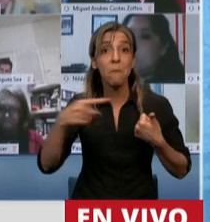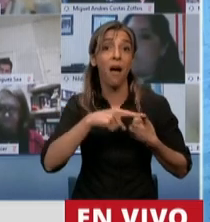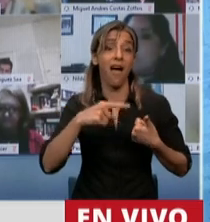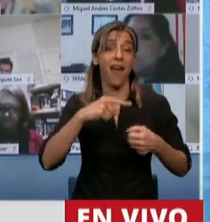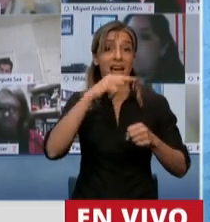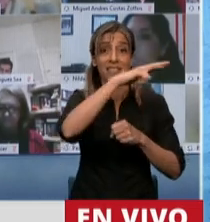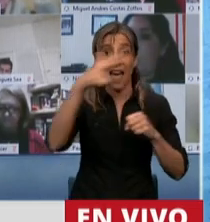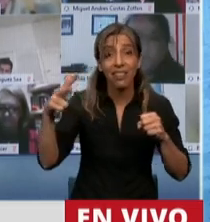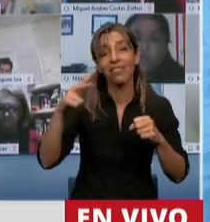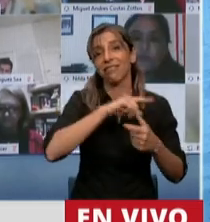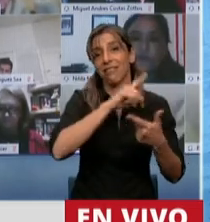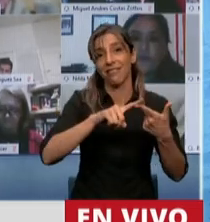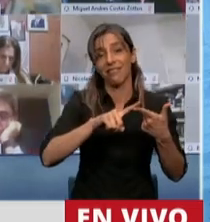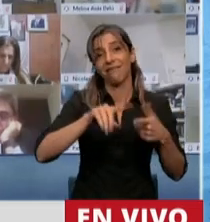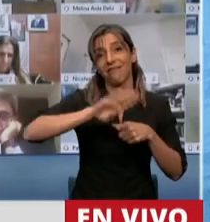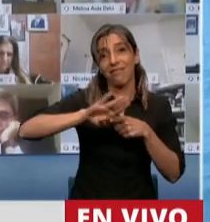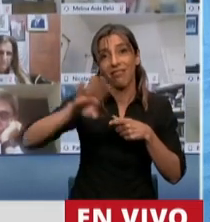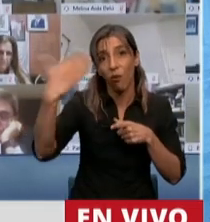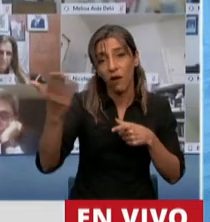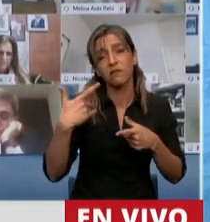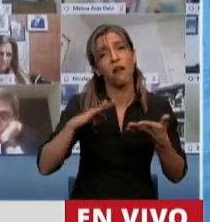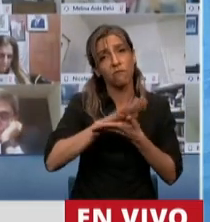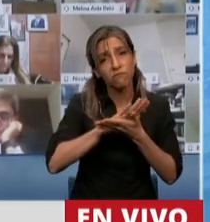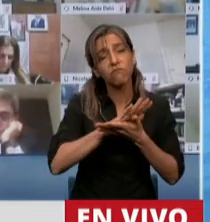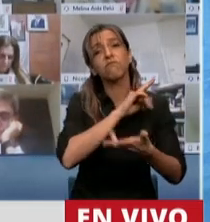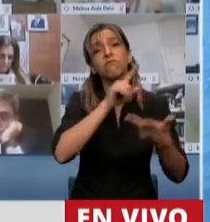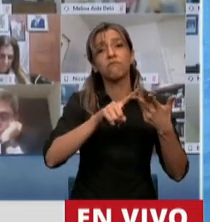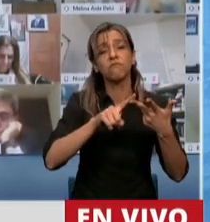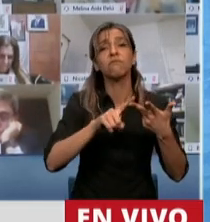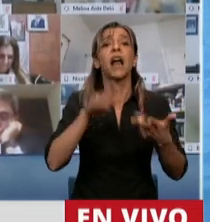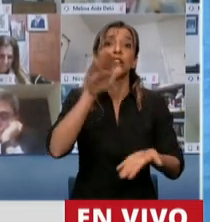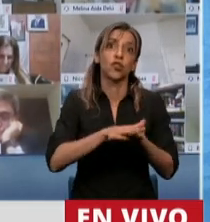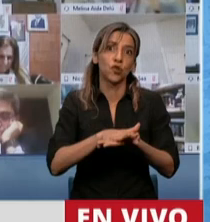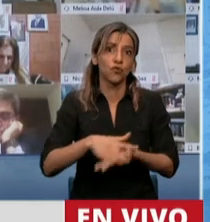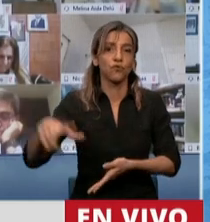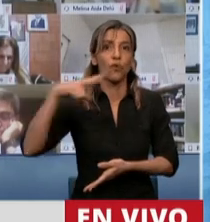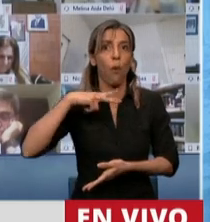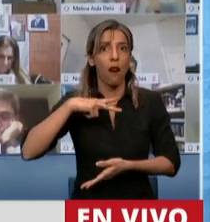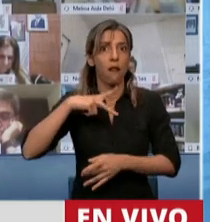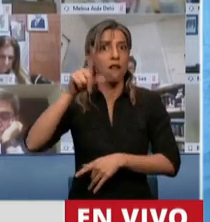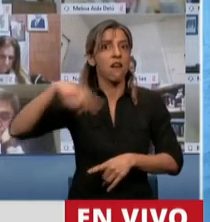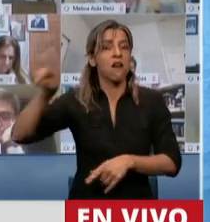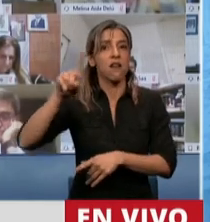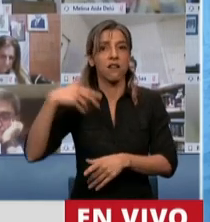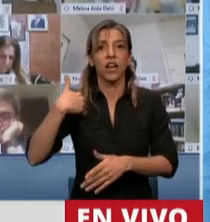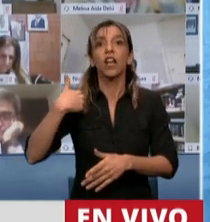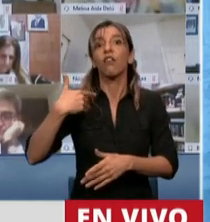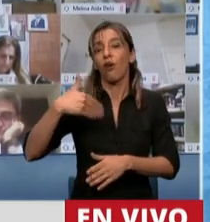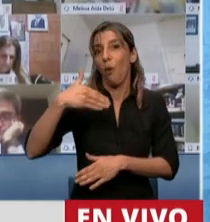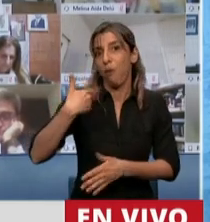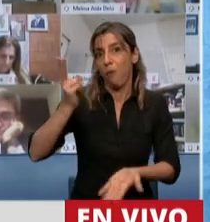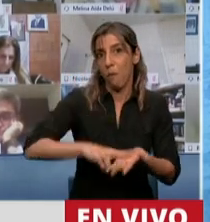externa, ni hablar del aporte de las grandes riquezas que ha movilizado otra vez